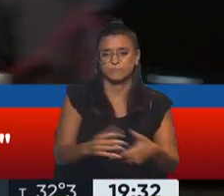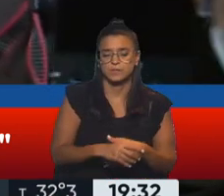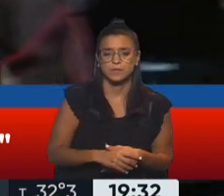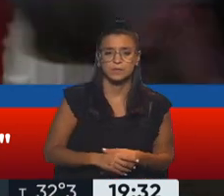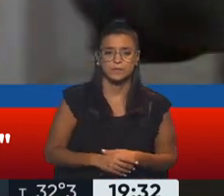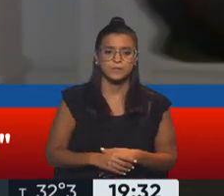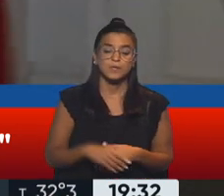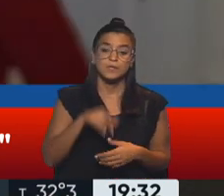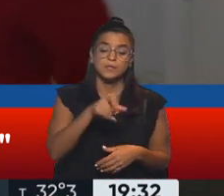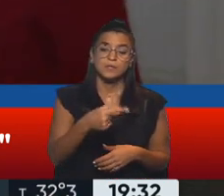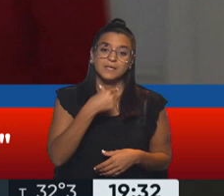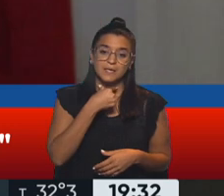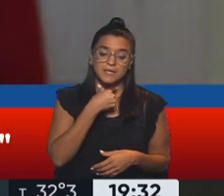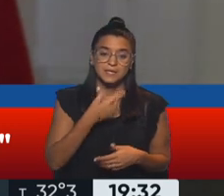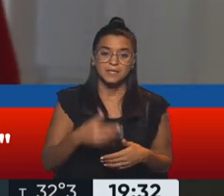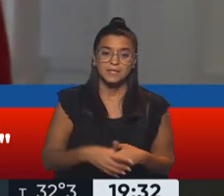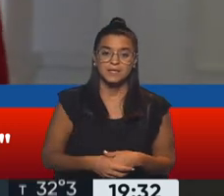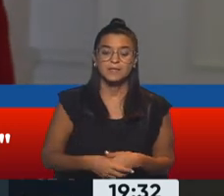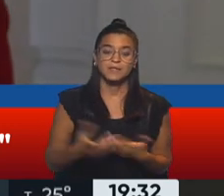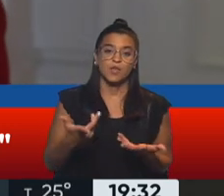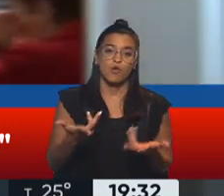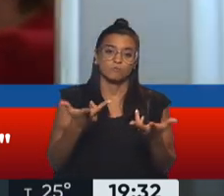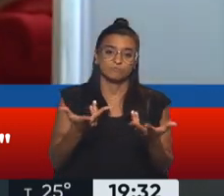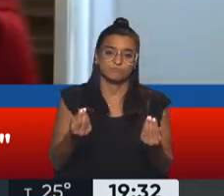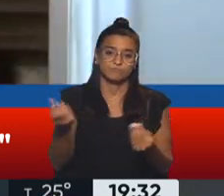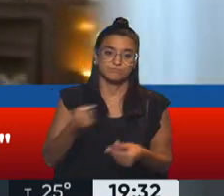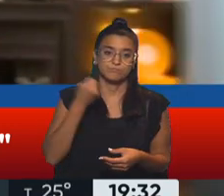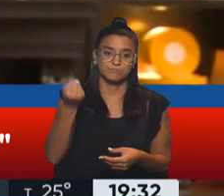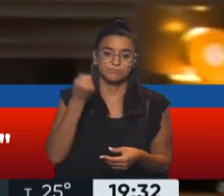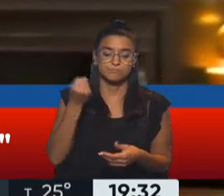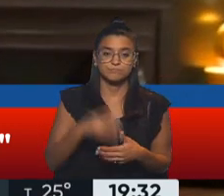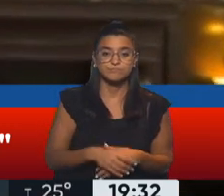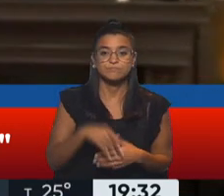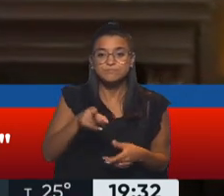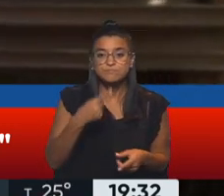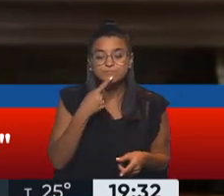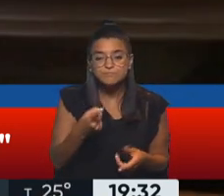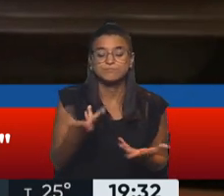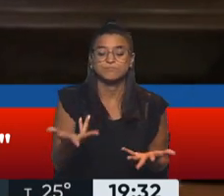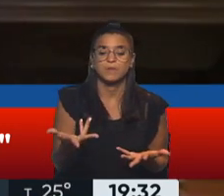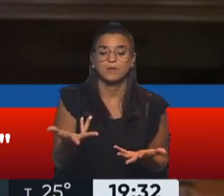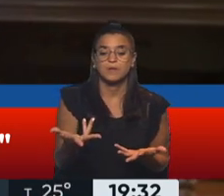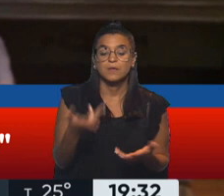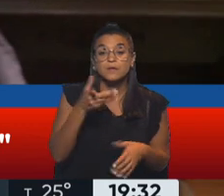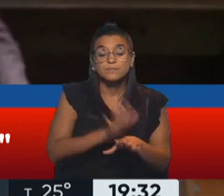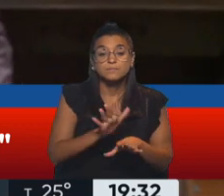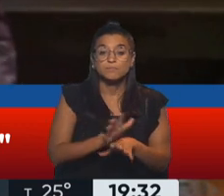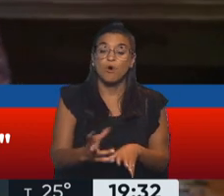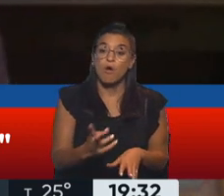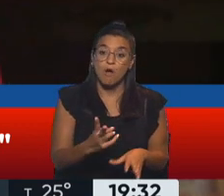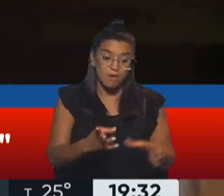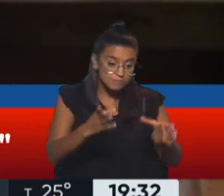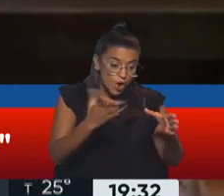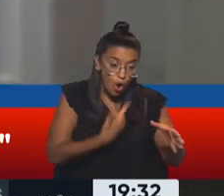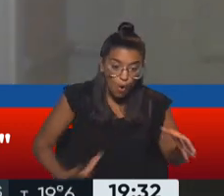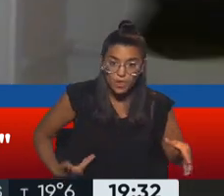Esto es lo que quiero destacar, ¿no es cierto?, y esto va a facilitar que toda la energía del gobierno que